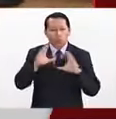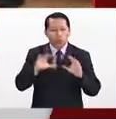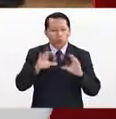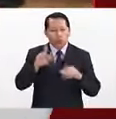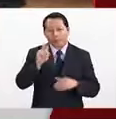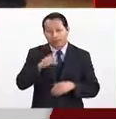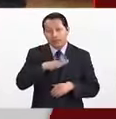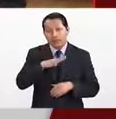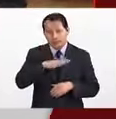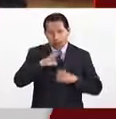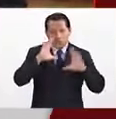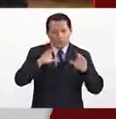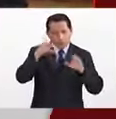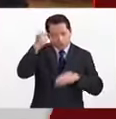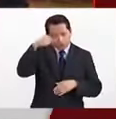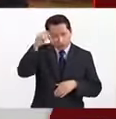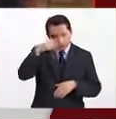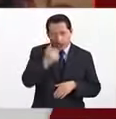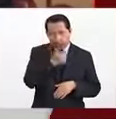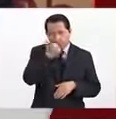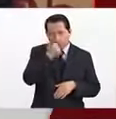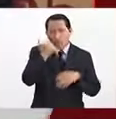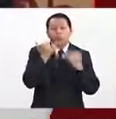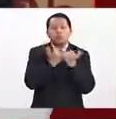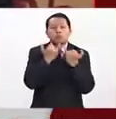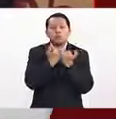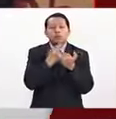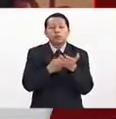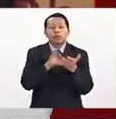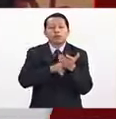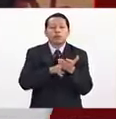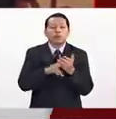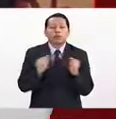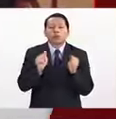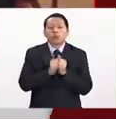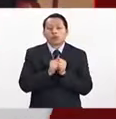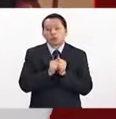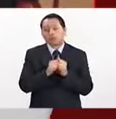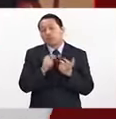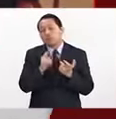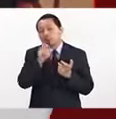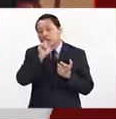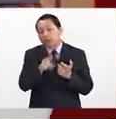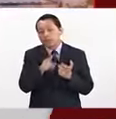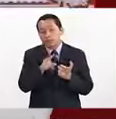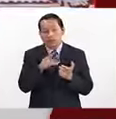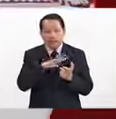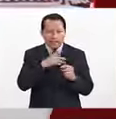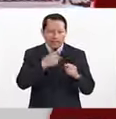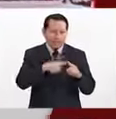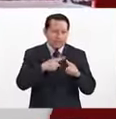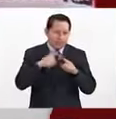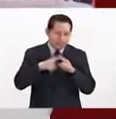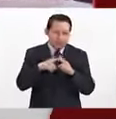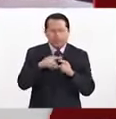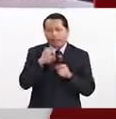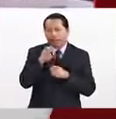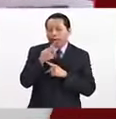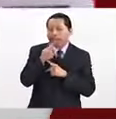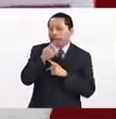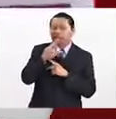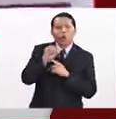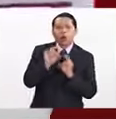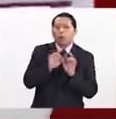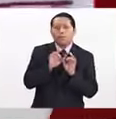formación teórica para los alumnos, pero también basado en hechos empíricos que vive la sociedad.